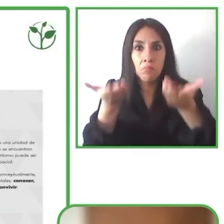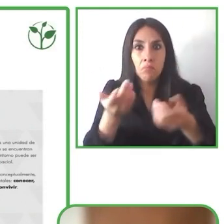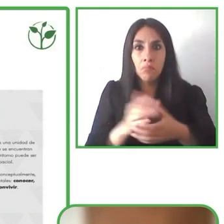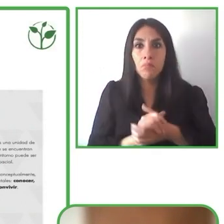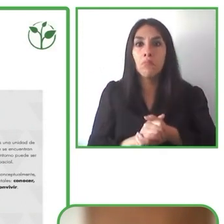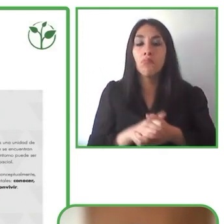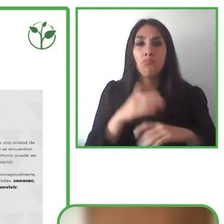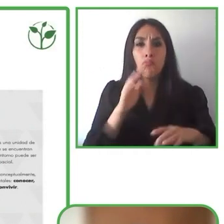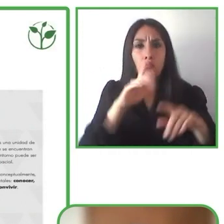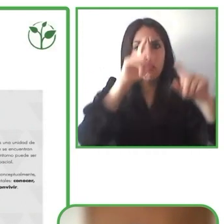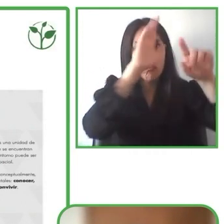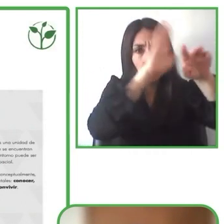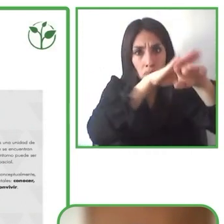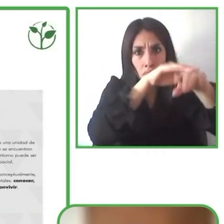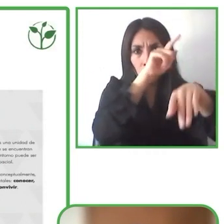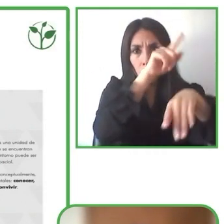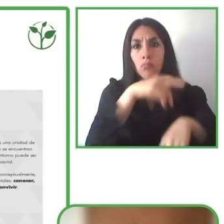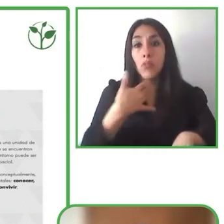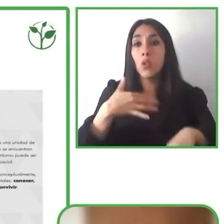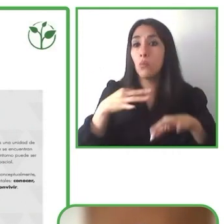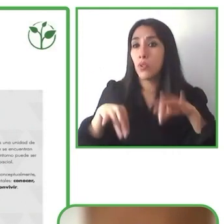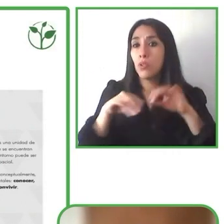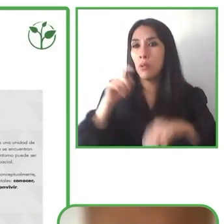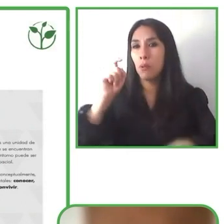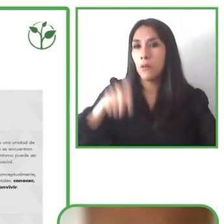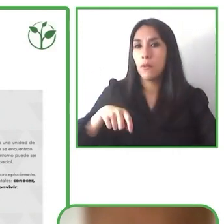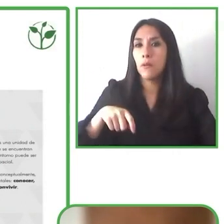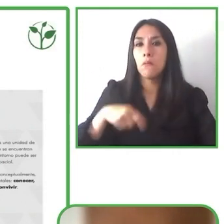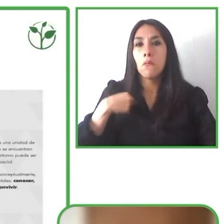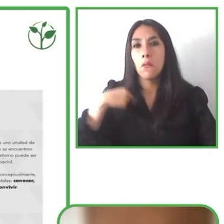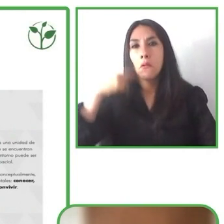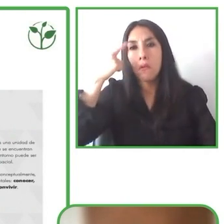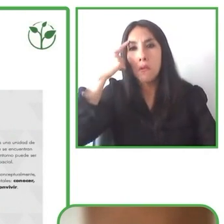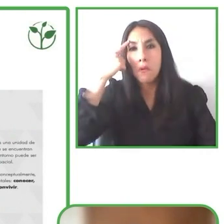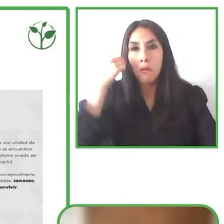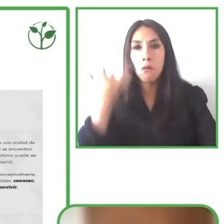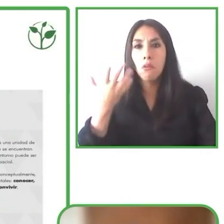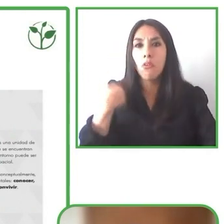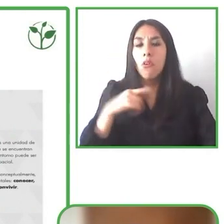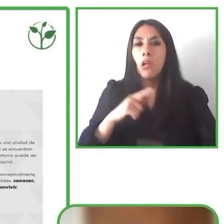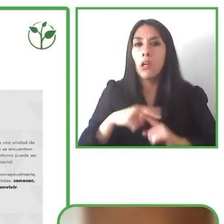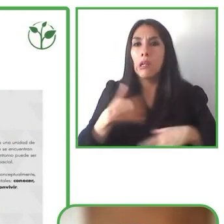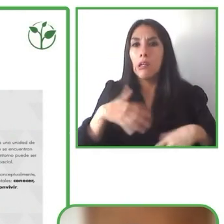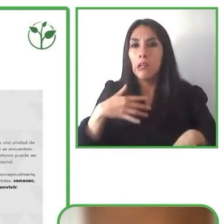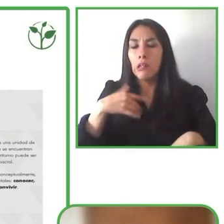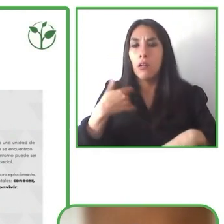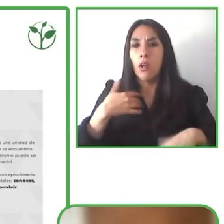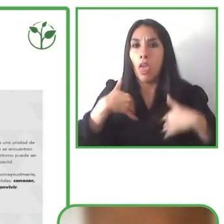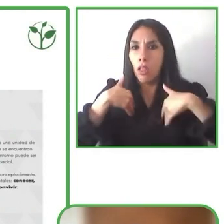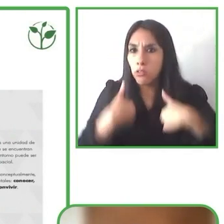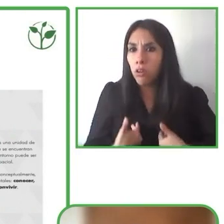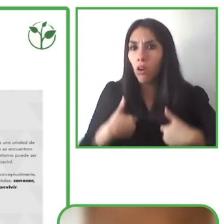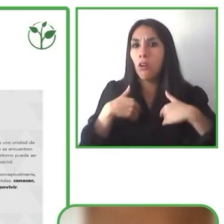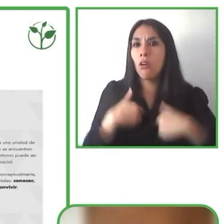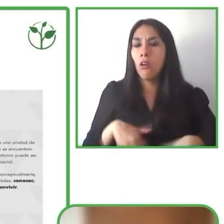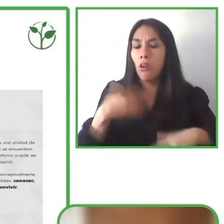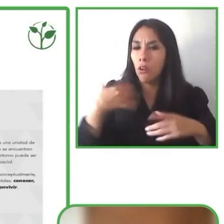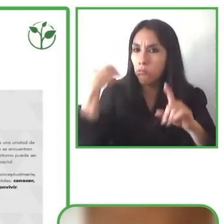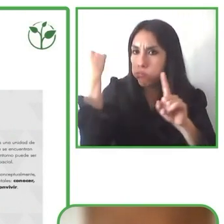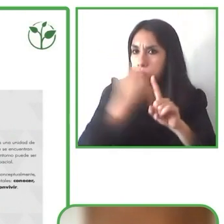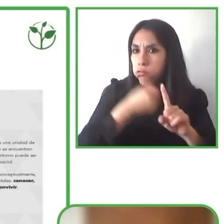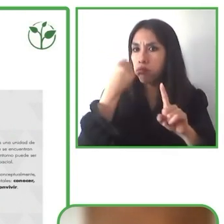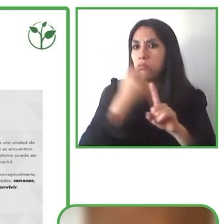nosotros transpirar en cada una de nuestras iniciativas el tema de una completa accesibilidad a todos los grupos de